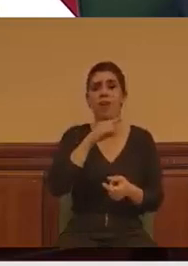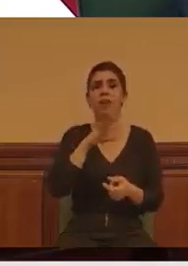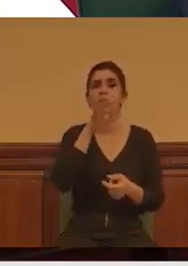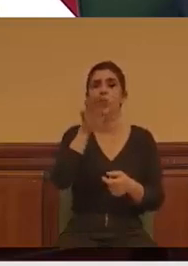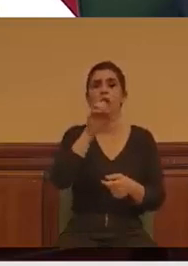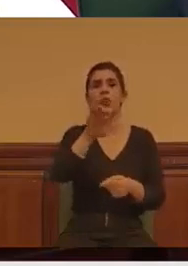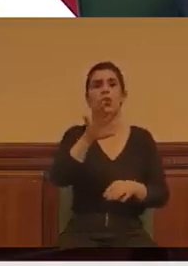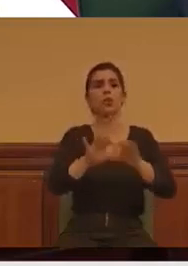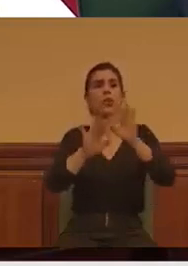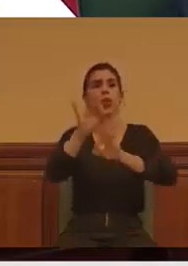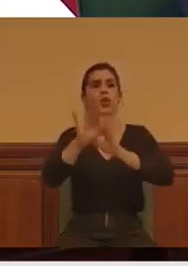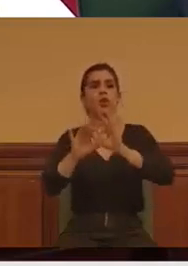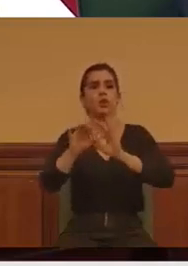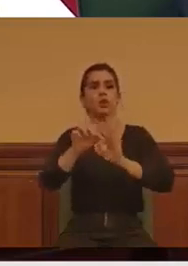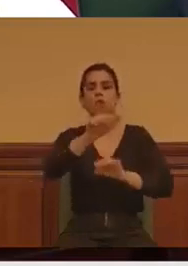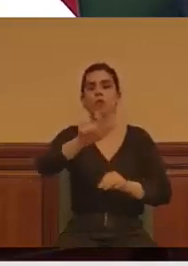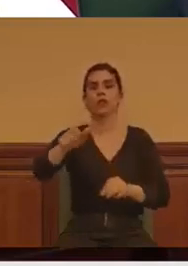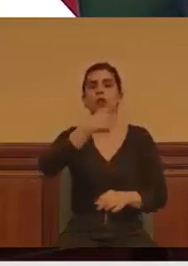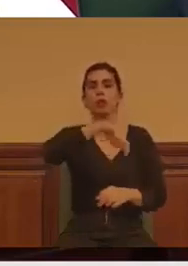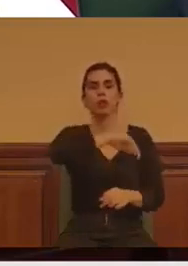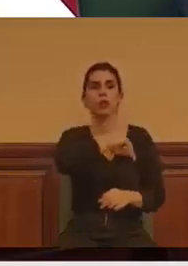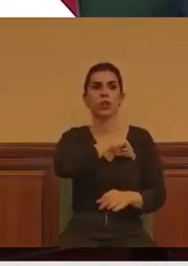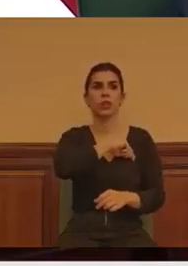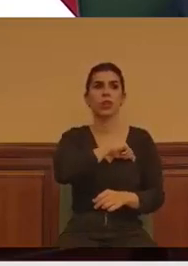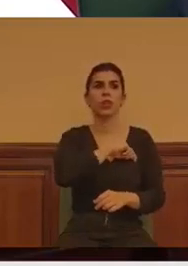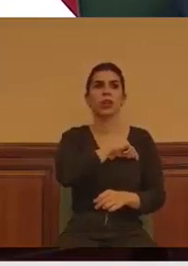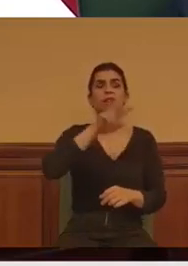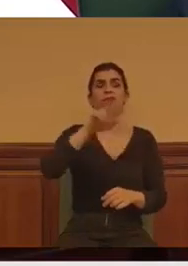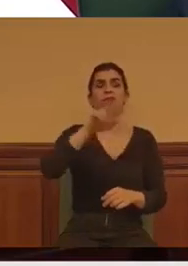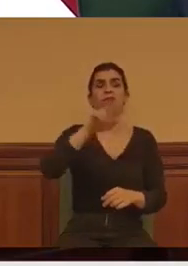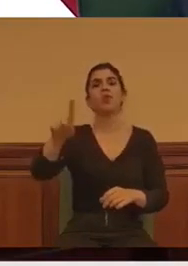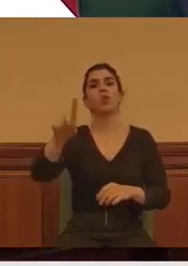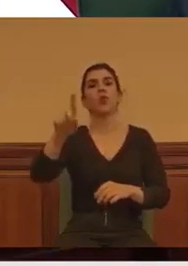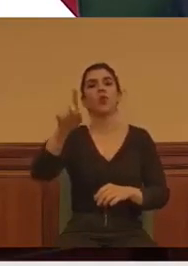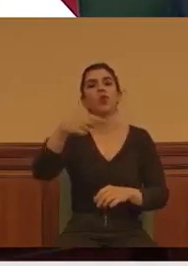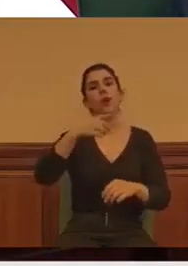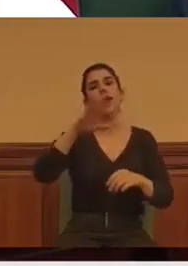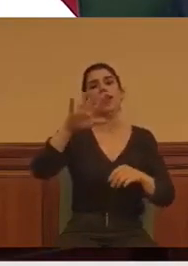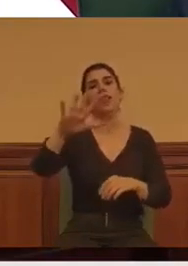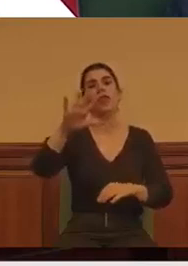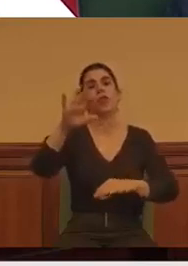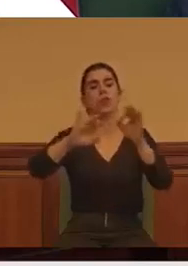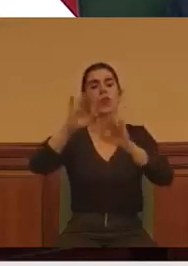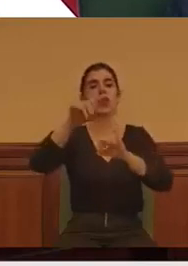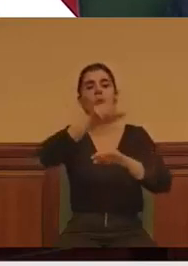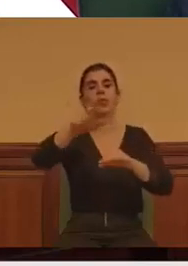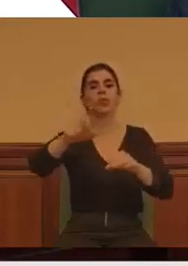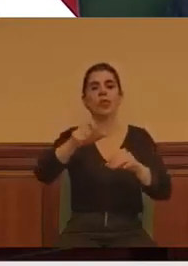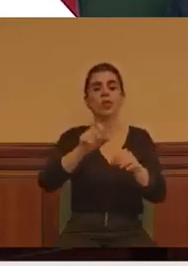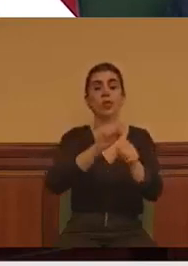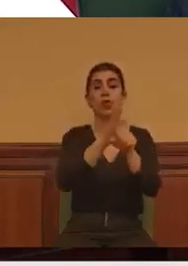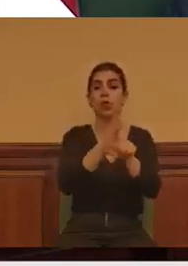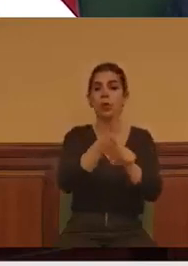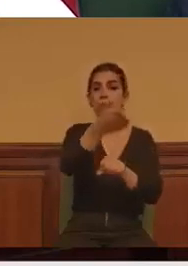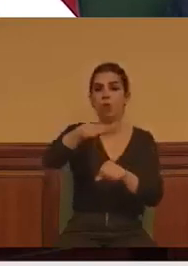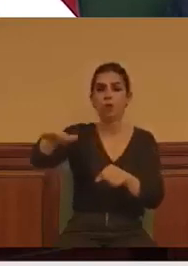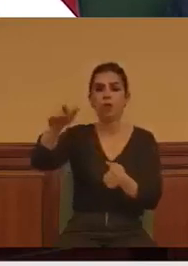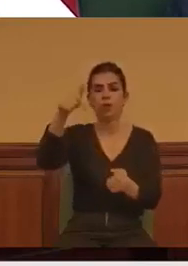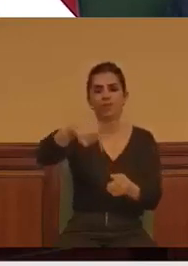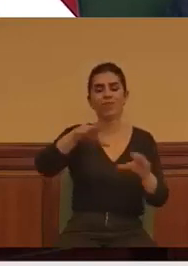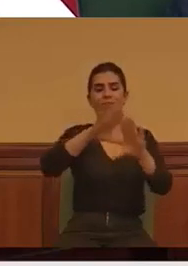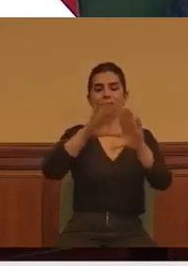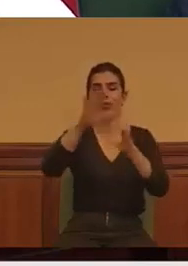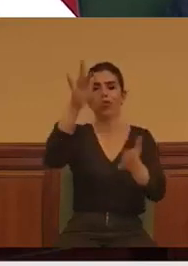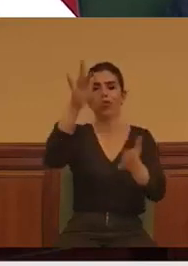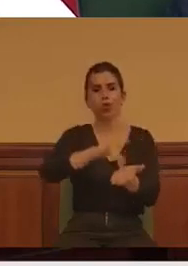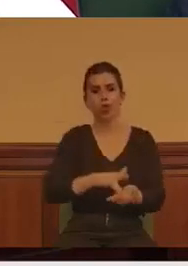de la población española acumulamos el 21,5% de los fallecimientos por COVID-19, sino que